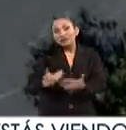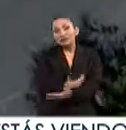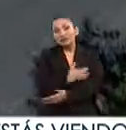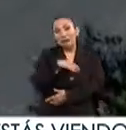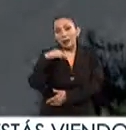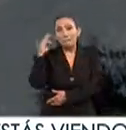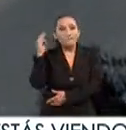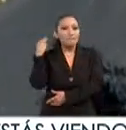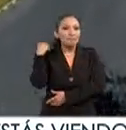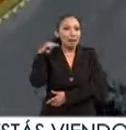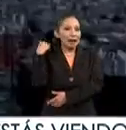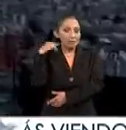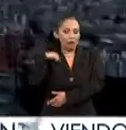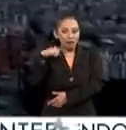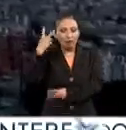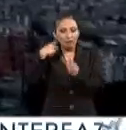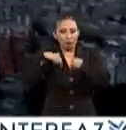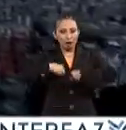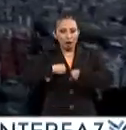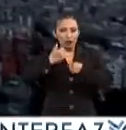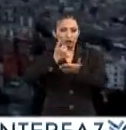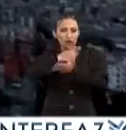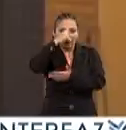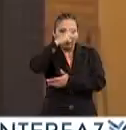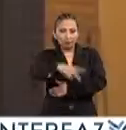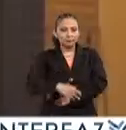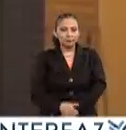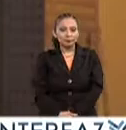Mérida y ahora ya vivo acá en la Ciudad de México